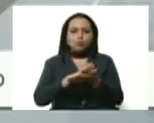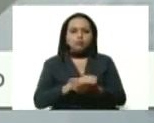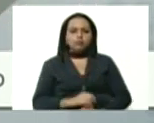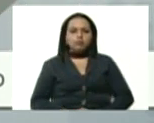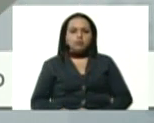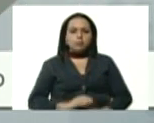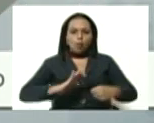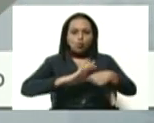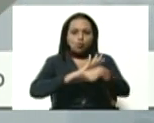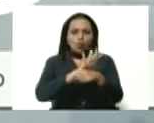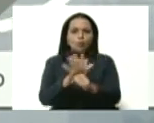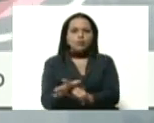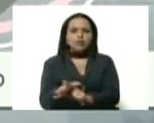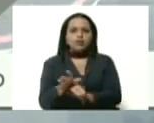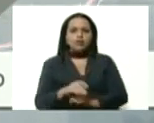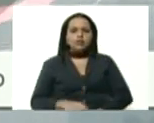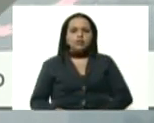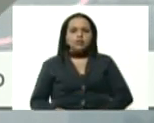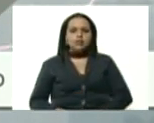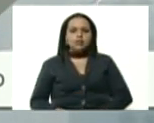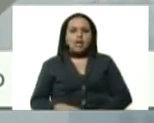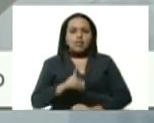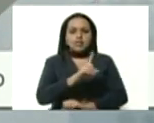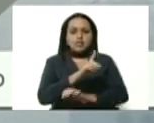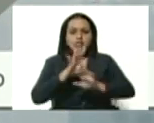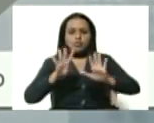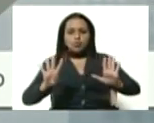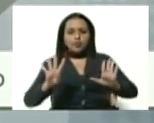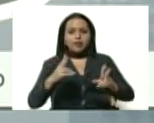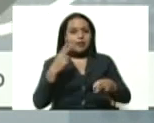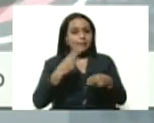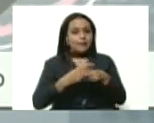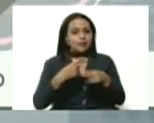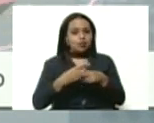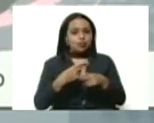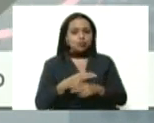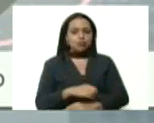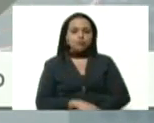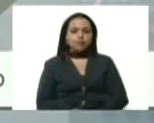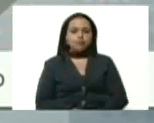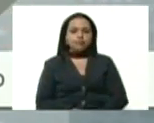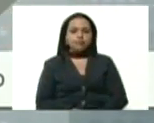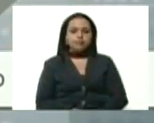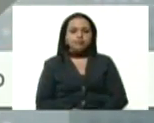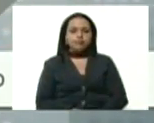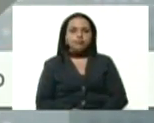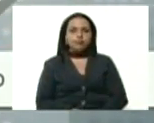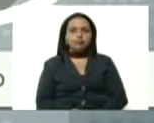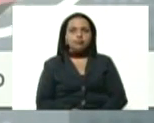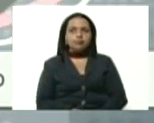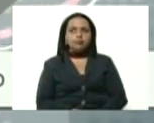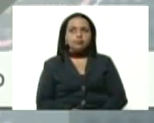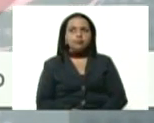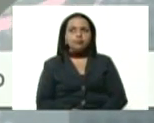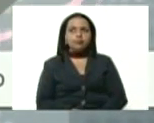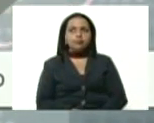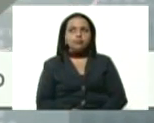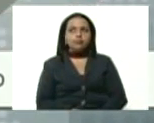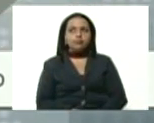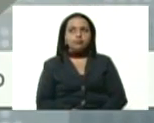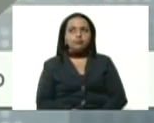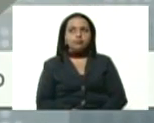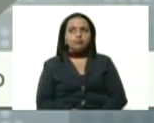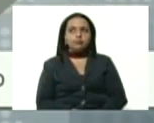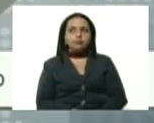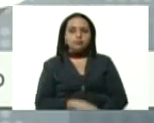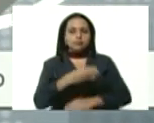la acción profundamente letal de este virus COVID-19. Haciendo